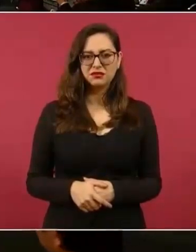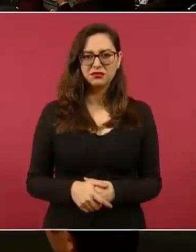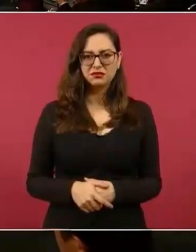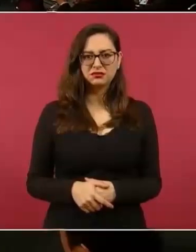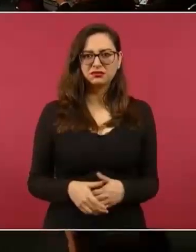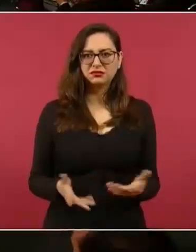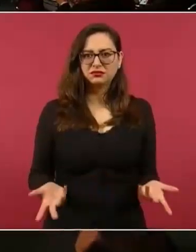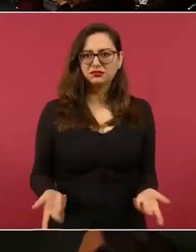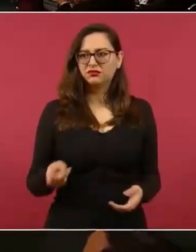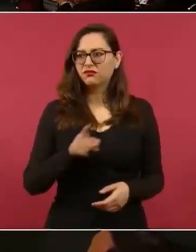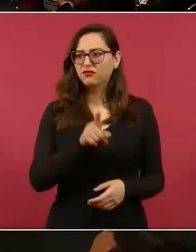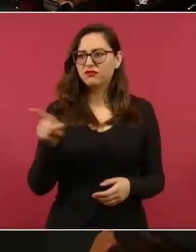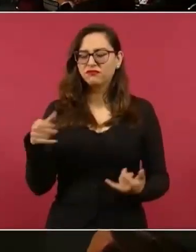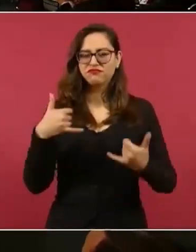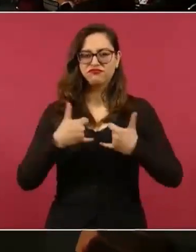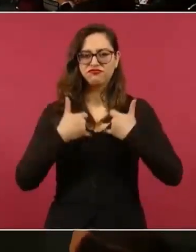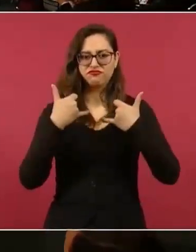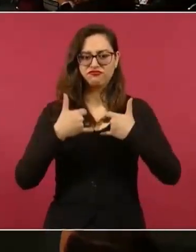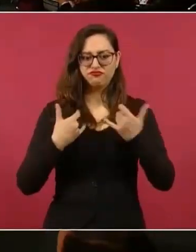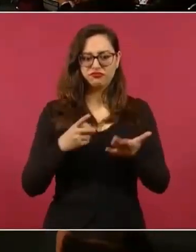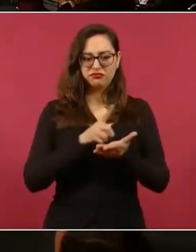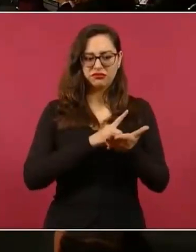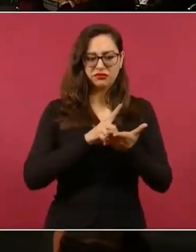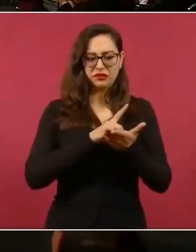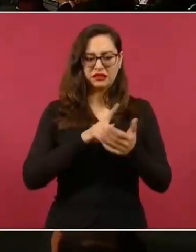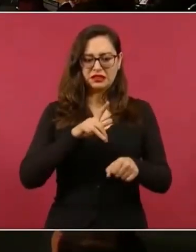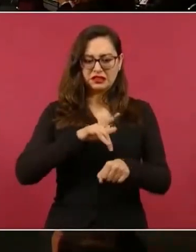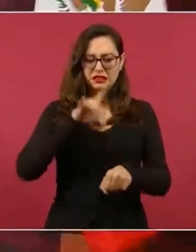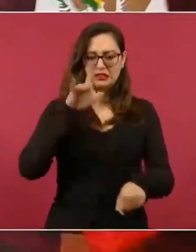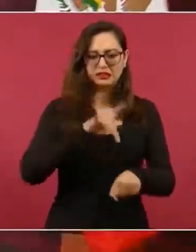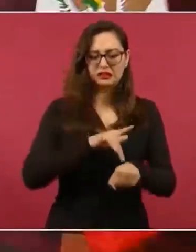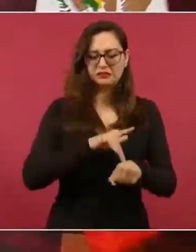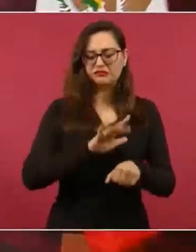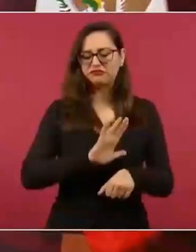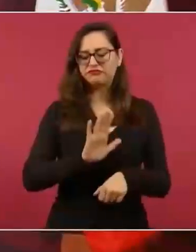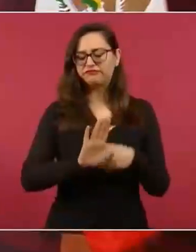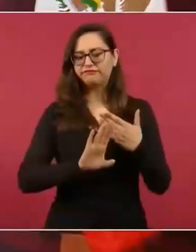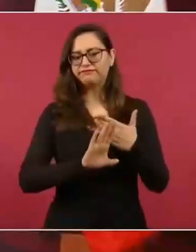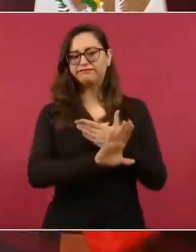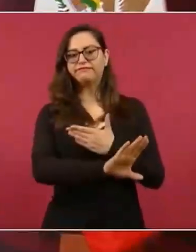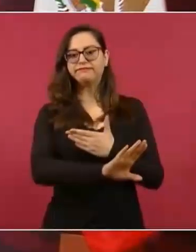los jóvenes no opten por las drogas?